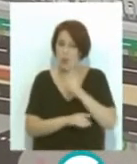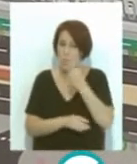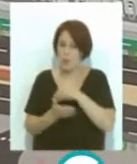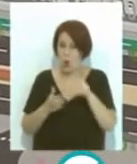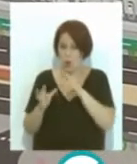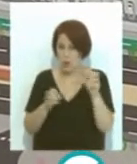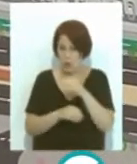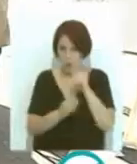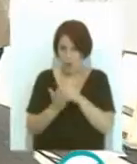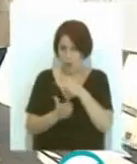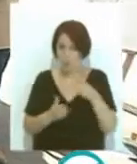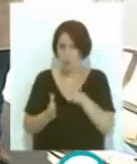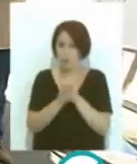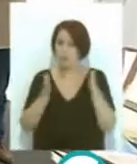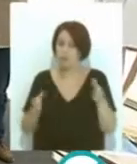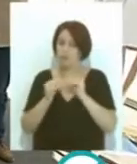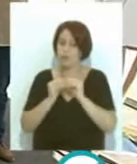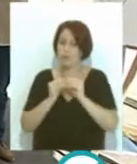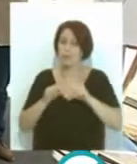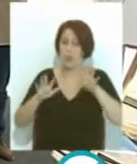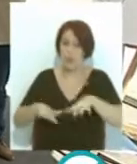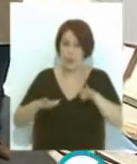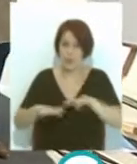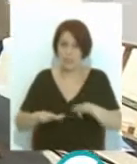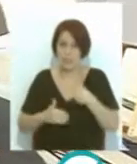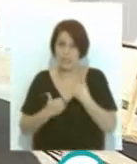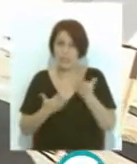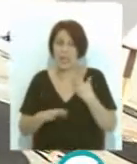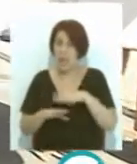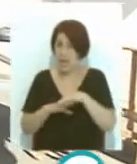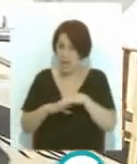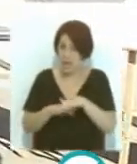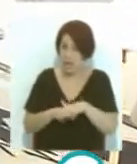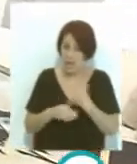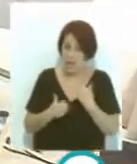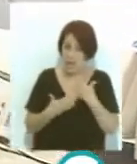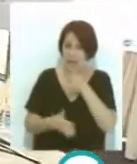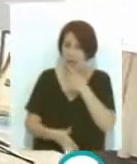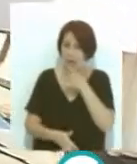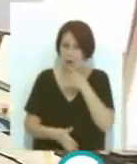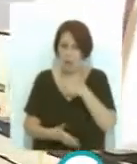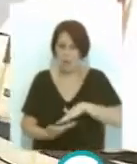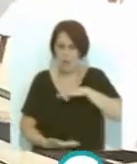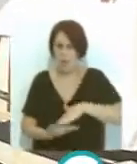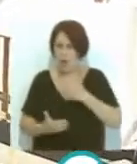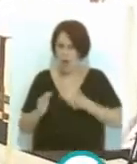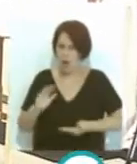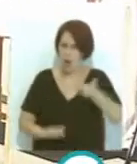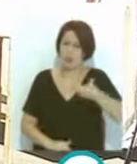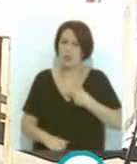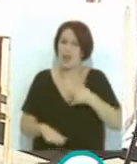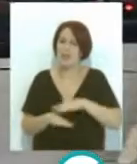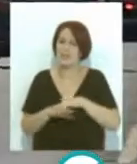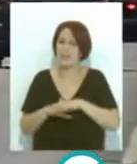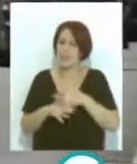euros y un plazo de ejecución estimado de nueve meses y aportarán nueva red de abastecimiento de agua de alta capacidad y red de saneamiento